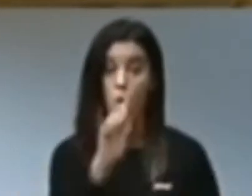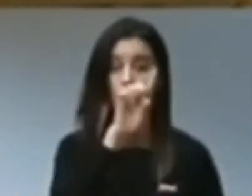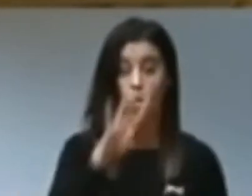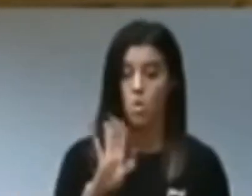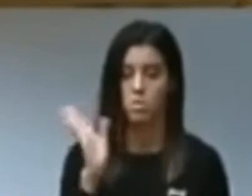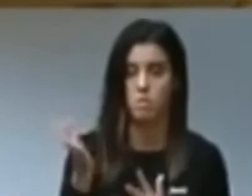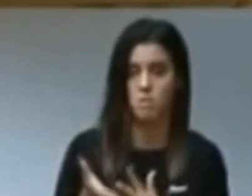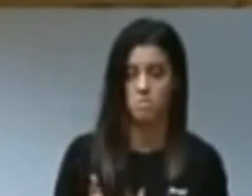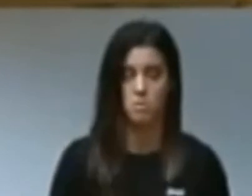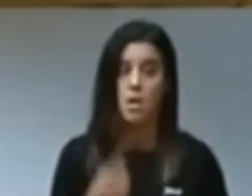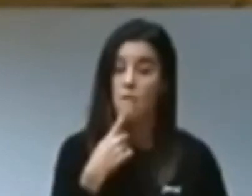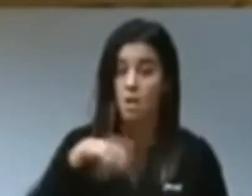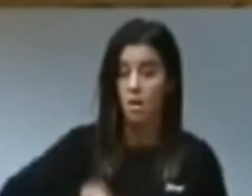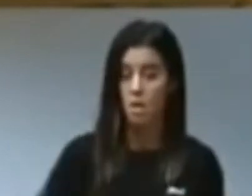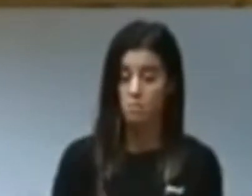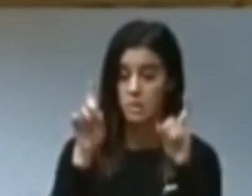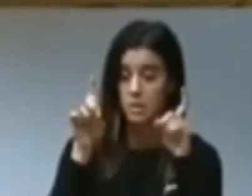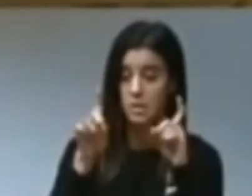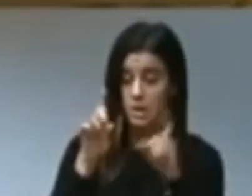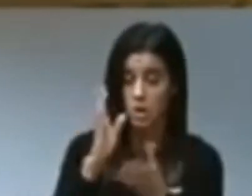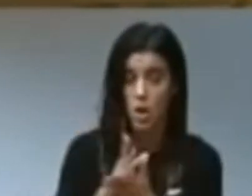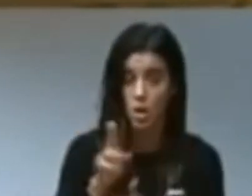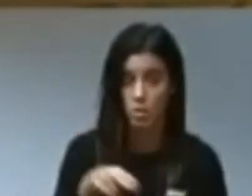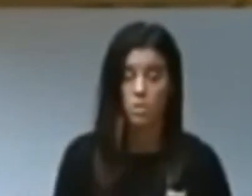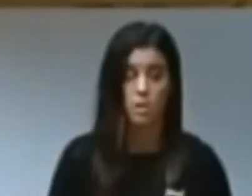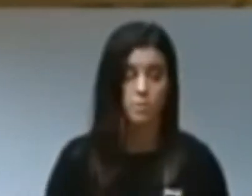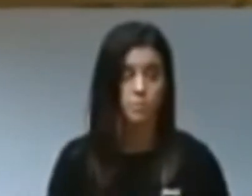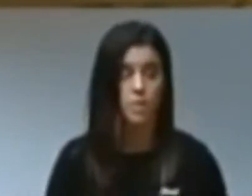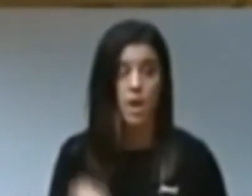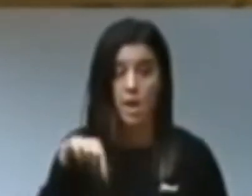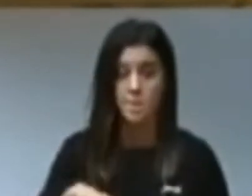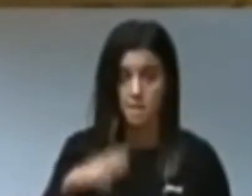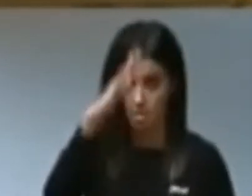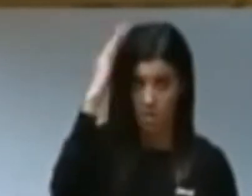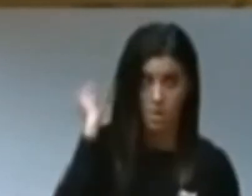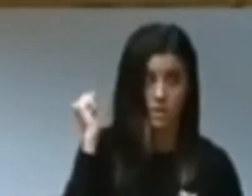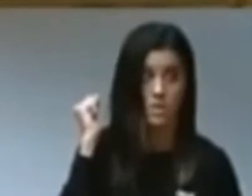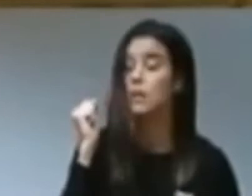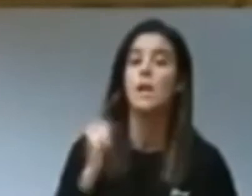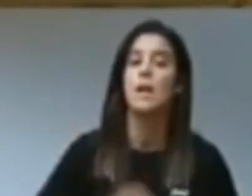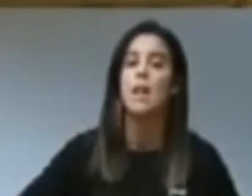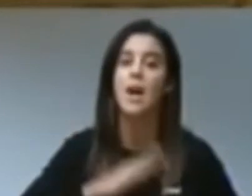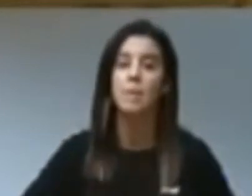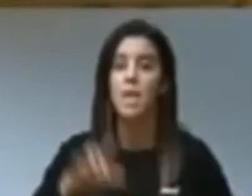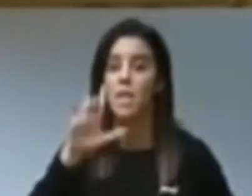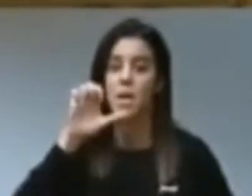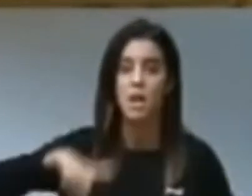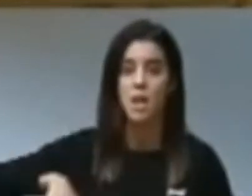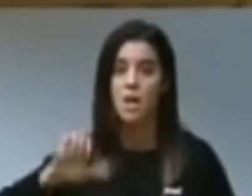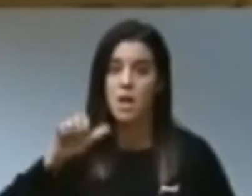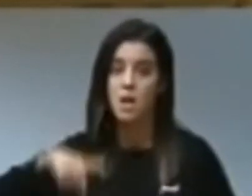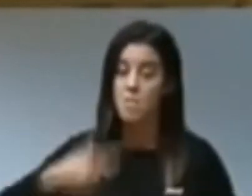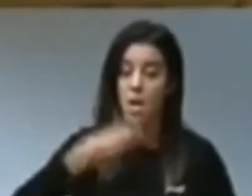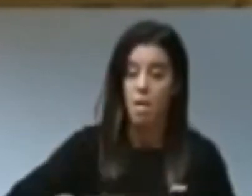Un cuarto de la población. ¿A que no se lo han enseñado en el colegio? Un inciso, señora Dabó. Mire, Pablo Iglesias elogia la